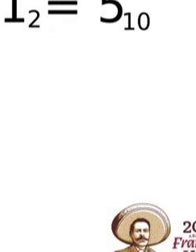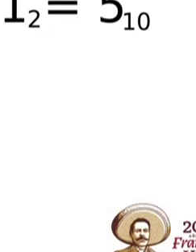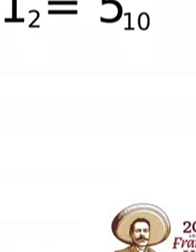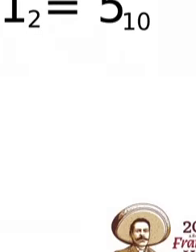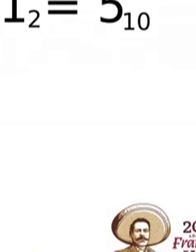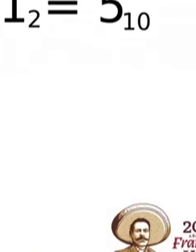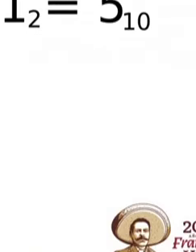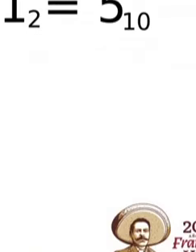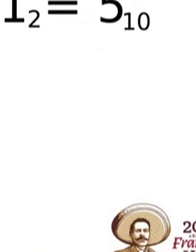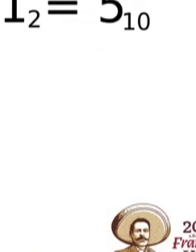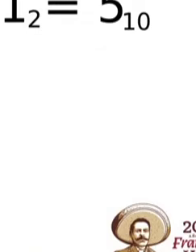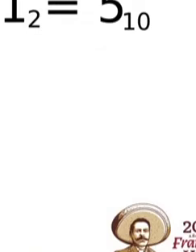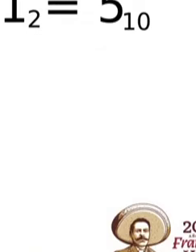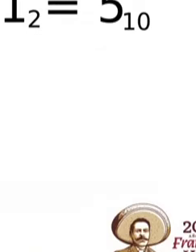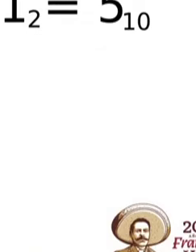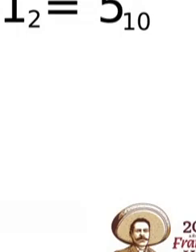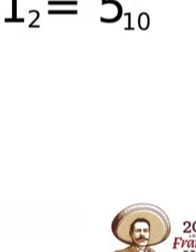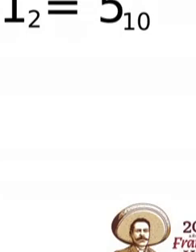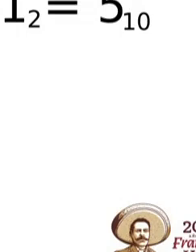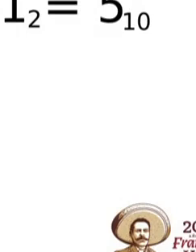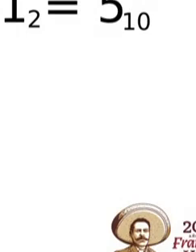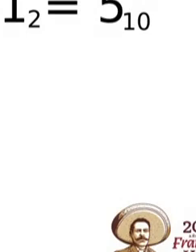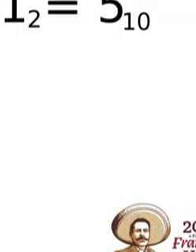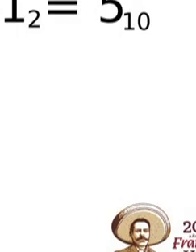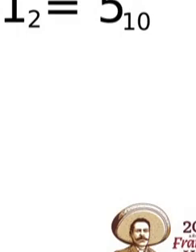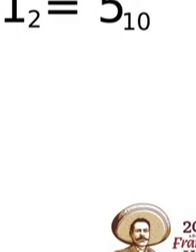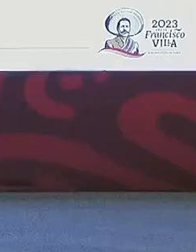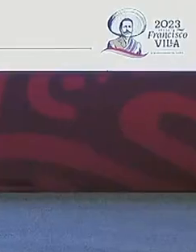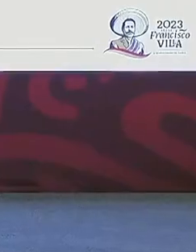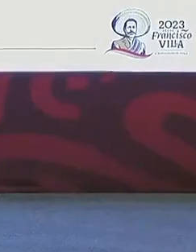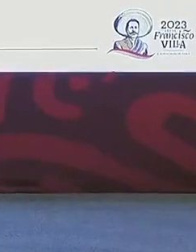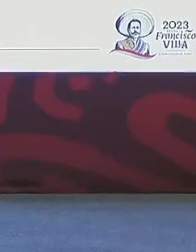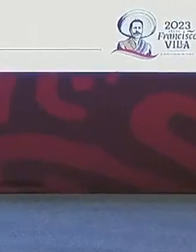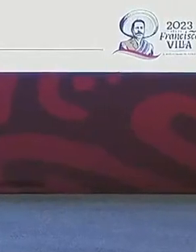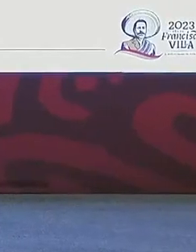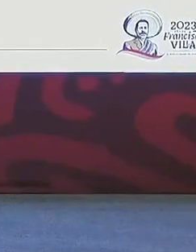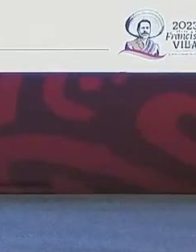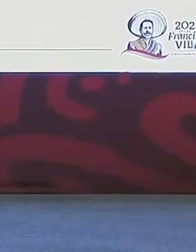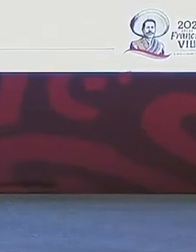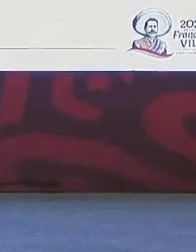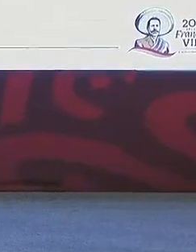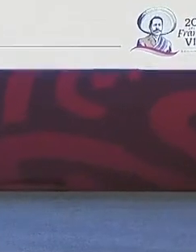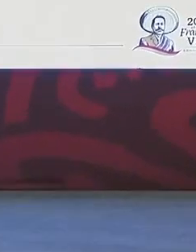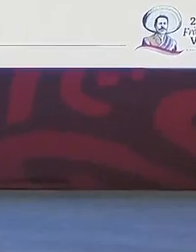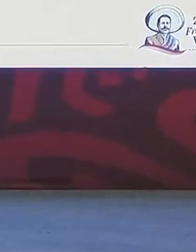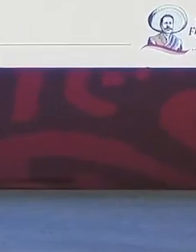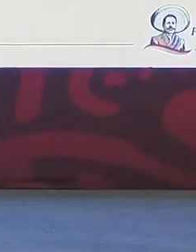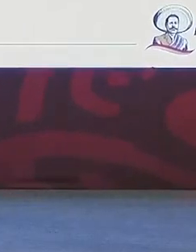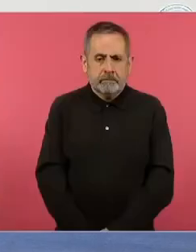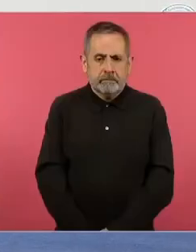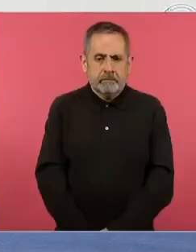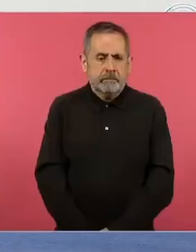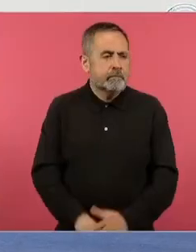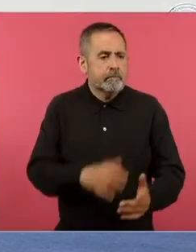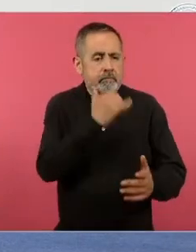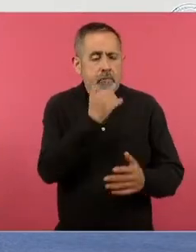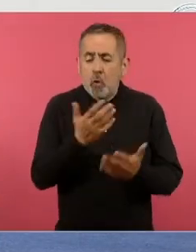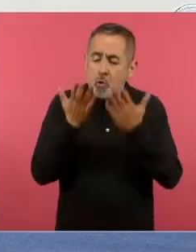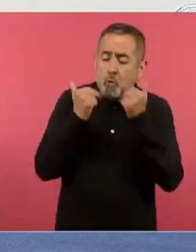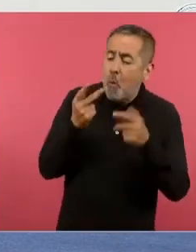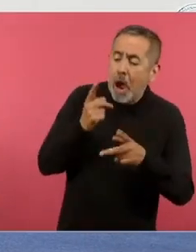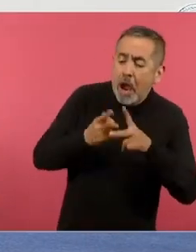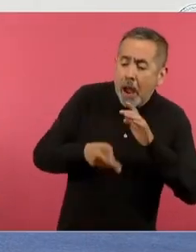fase para cuarto de primaria esto es no es que no existan las matemáticas es que las